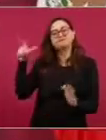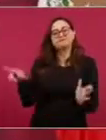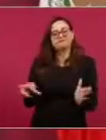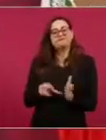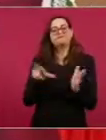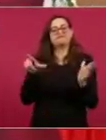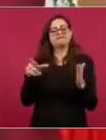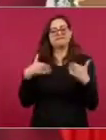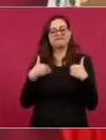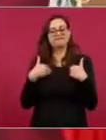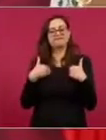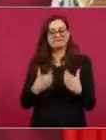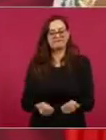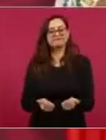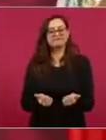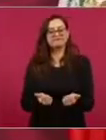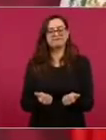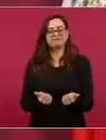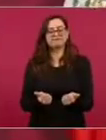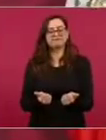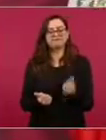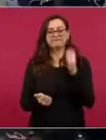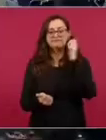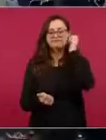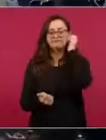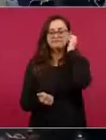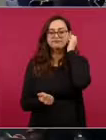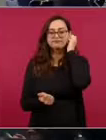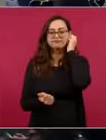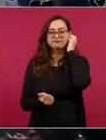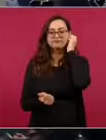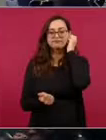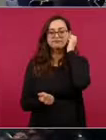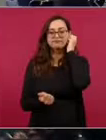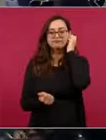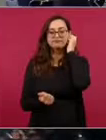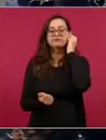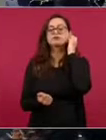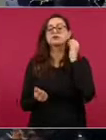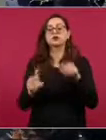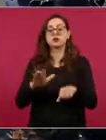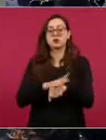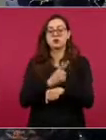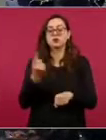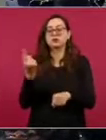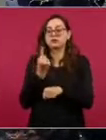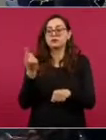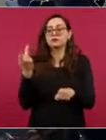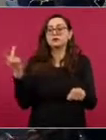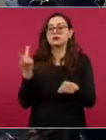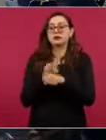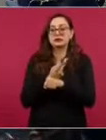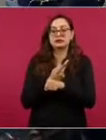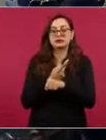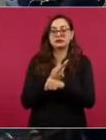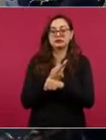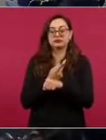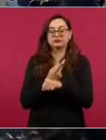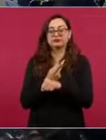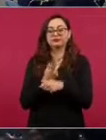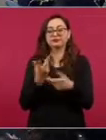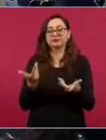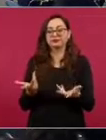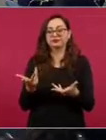porque esto se está aplicando